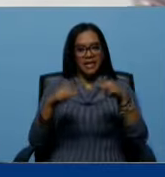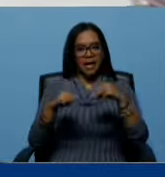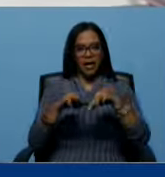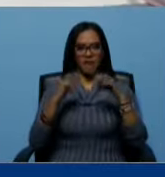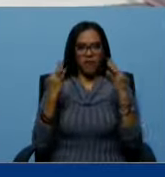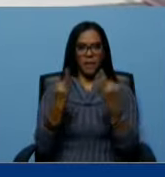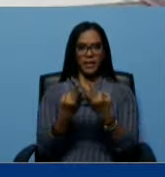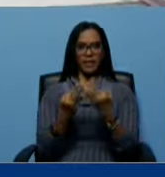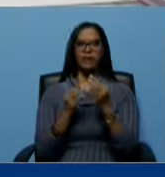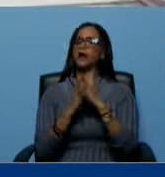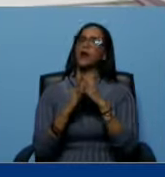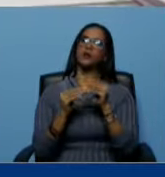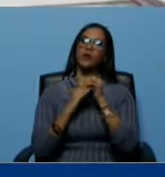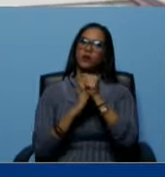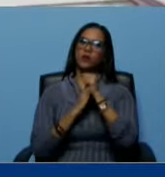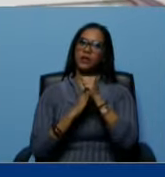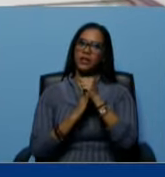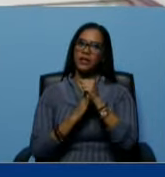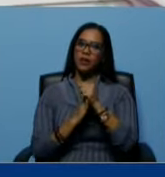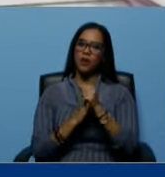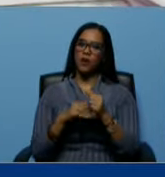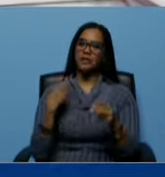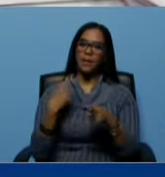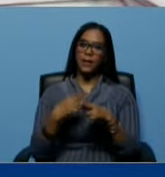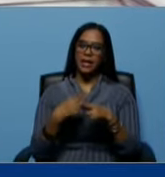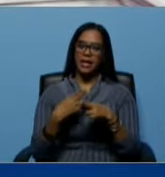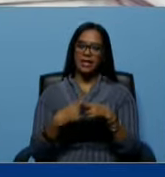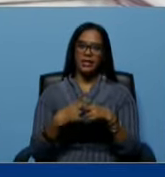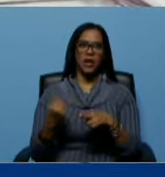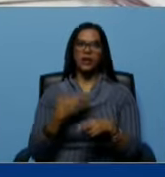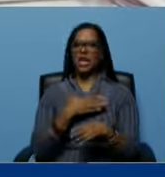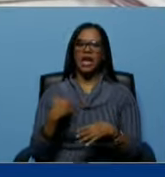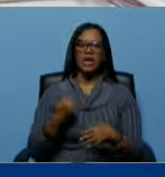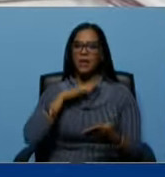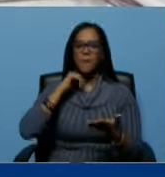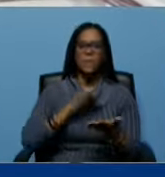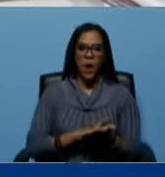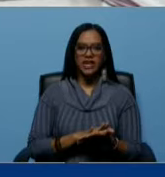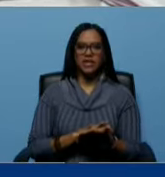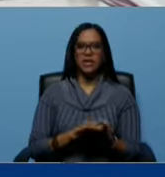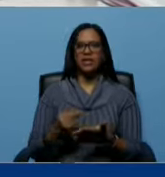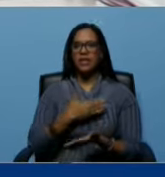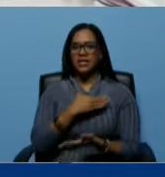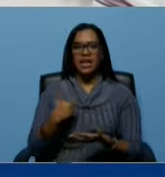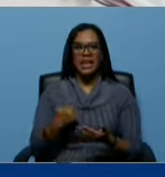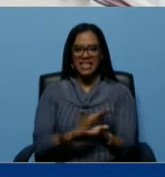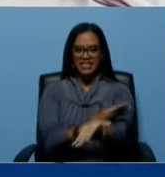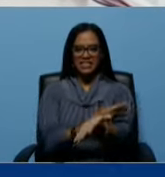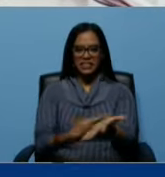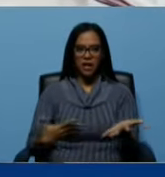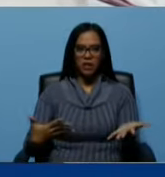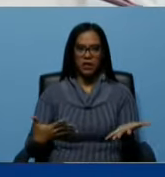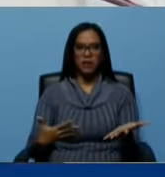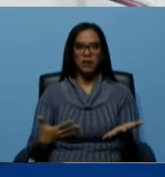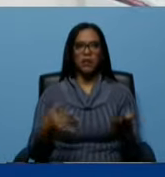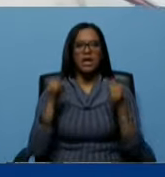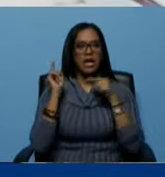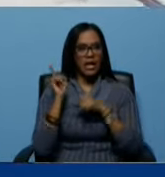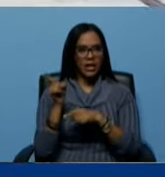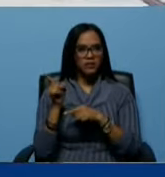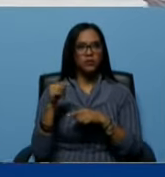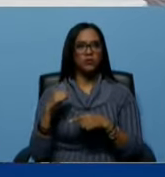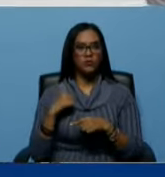líderes y lideresas con esa amenaza de lo que querían era muerte lo que querían era sangre esos son